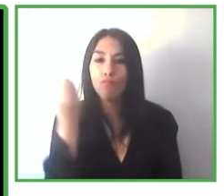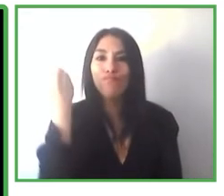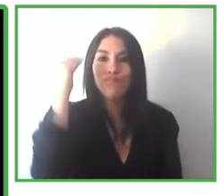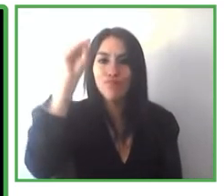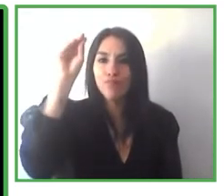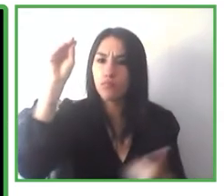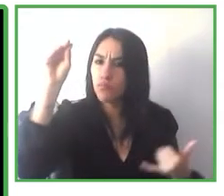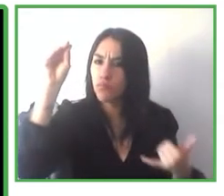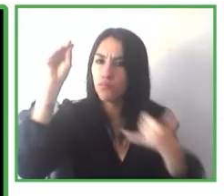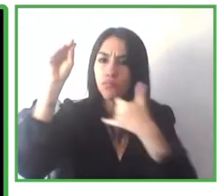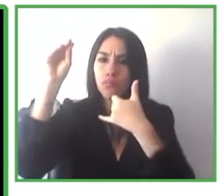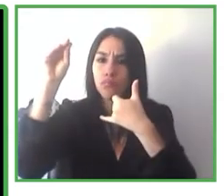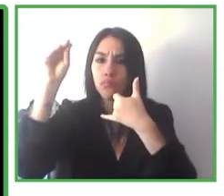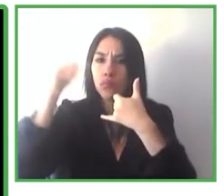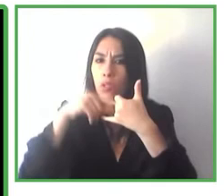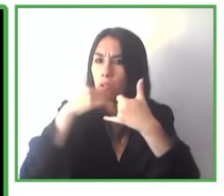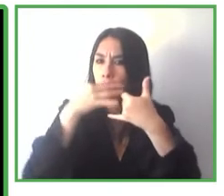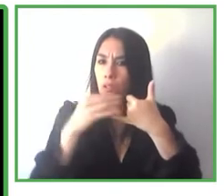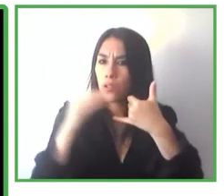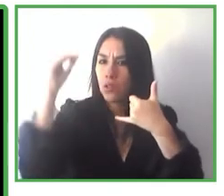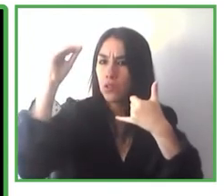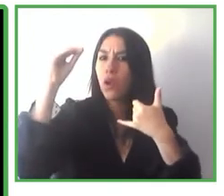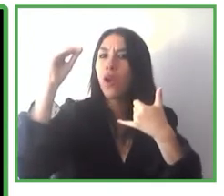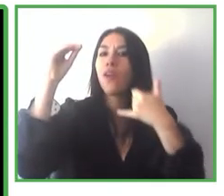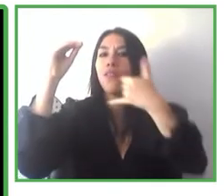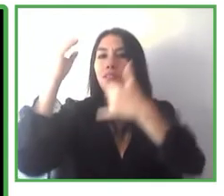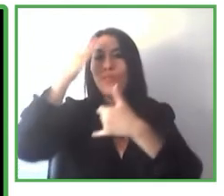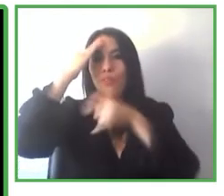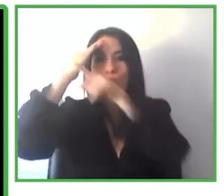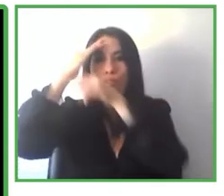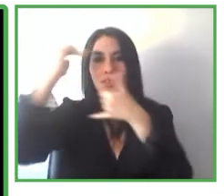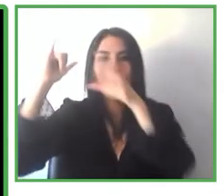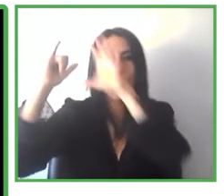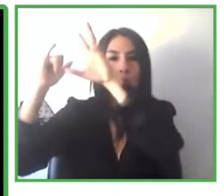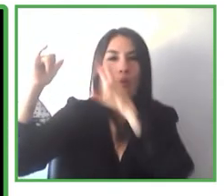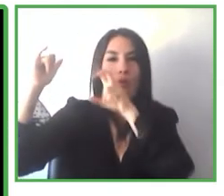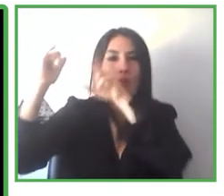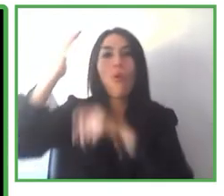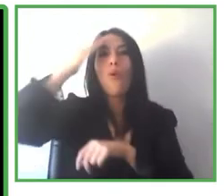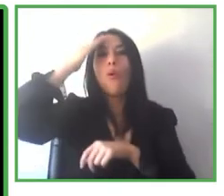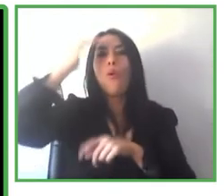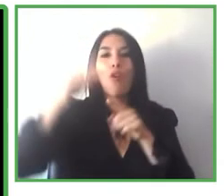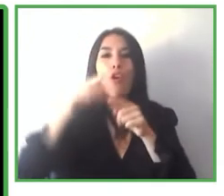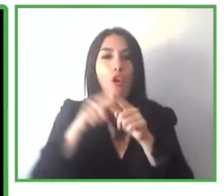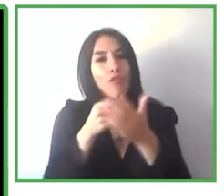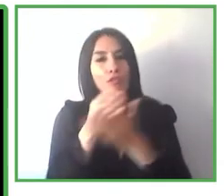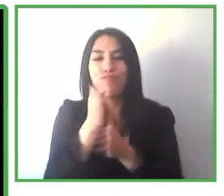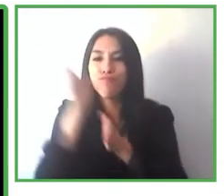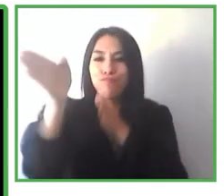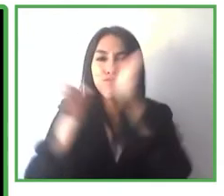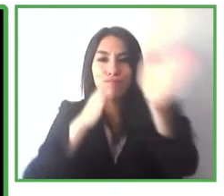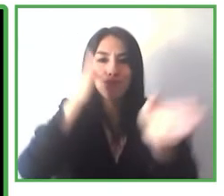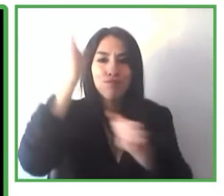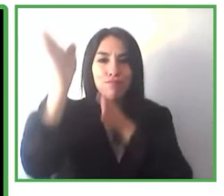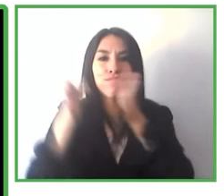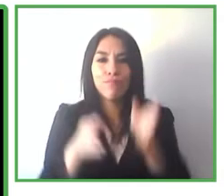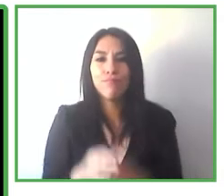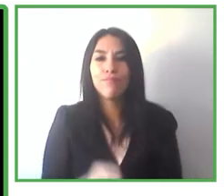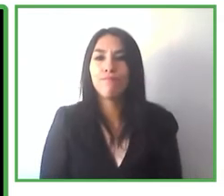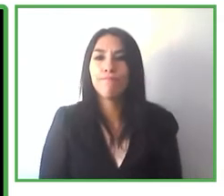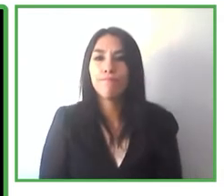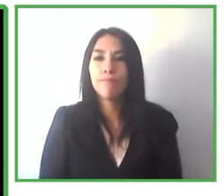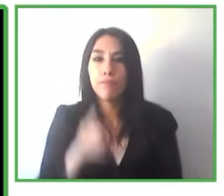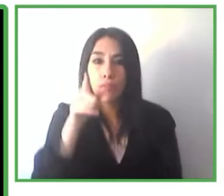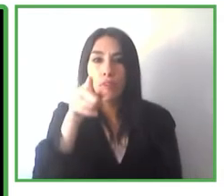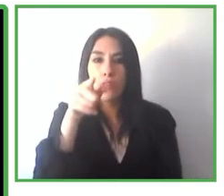de guiado en realidad aumentada y personalizada para cada usuario el aeropuerto se encuentra a la izquierda es la experiencia que está implantada en el metro de